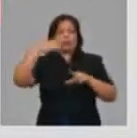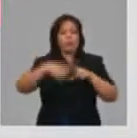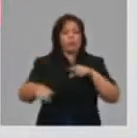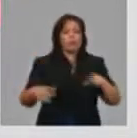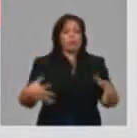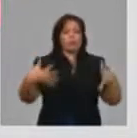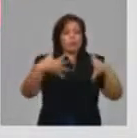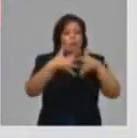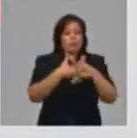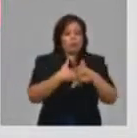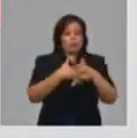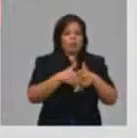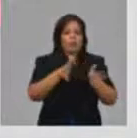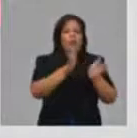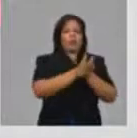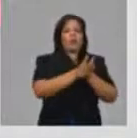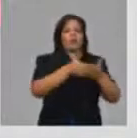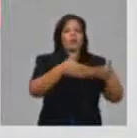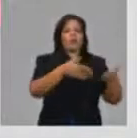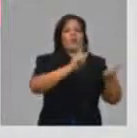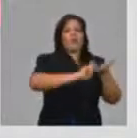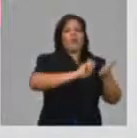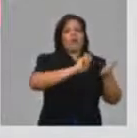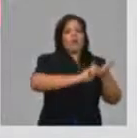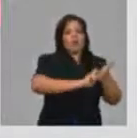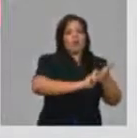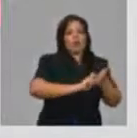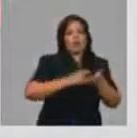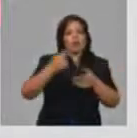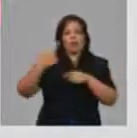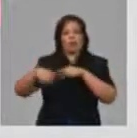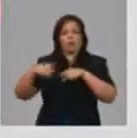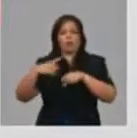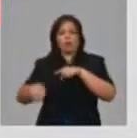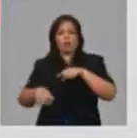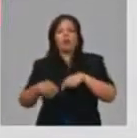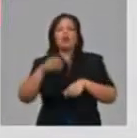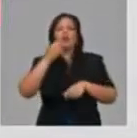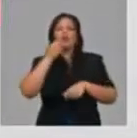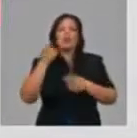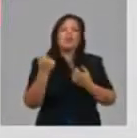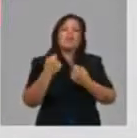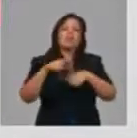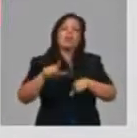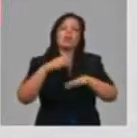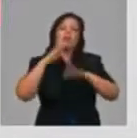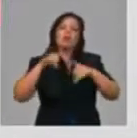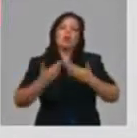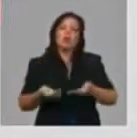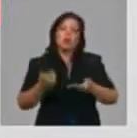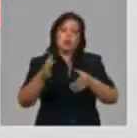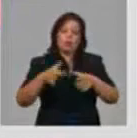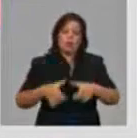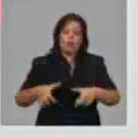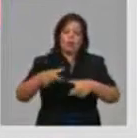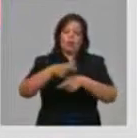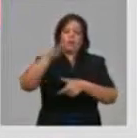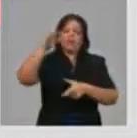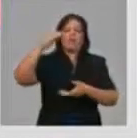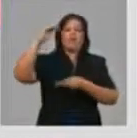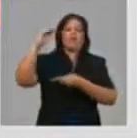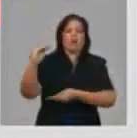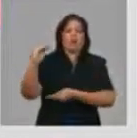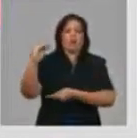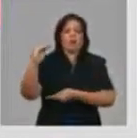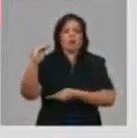mercados ideales, venderán el ron embotellado. Cuando se restablece el ron a granel, es la